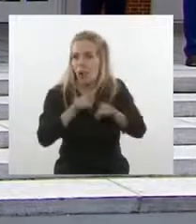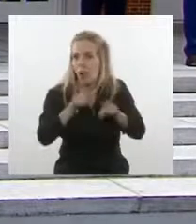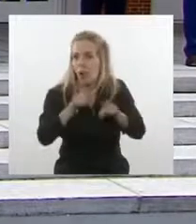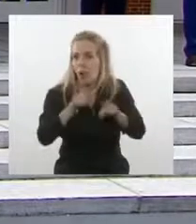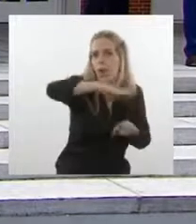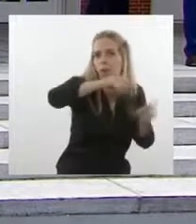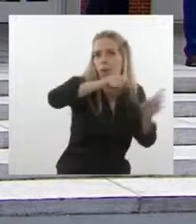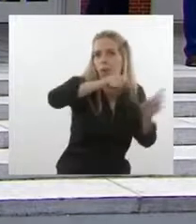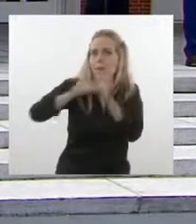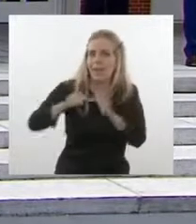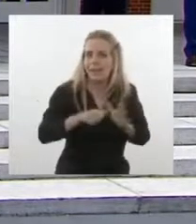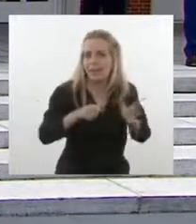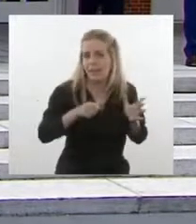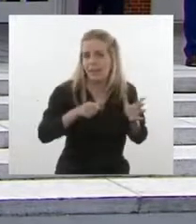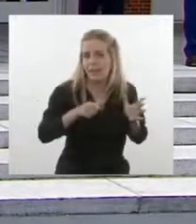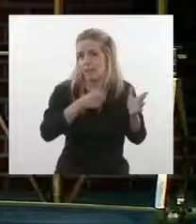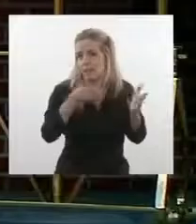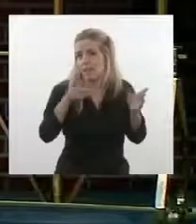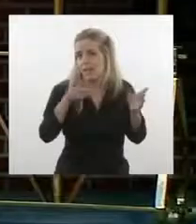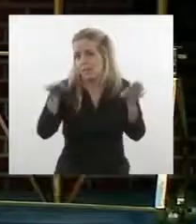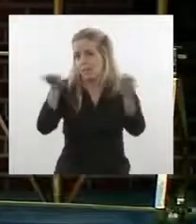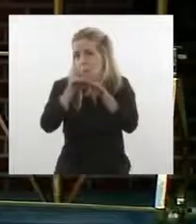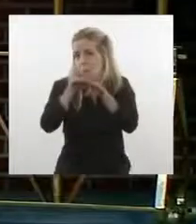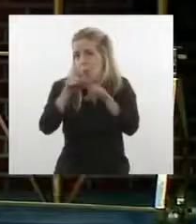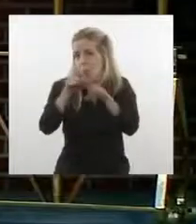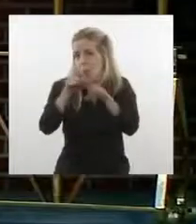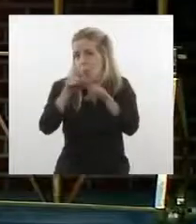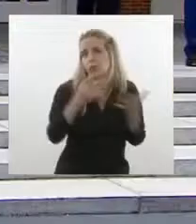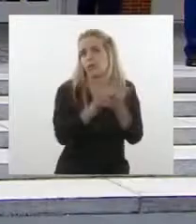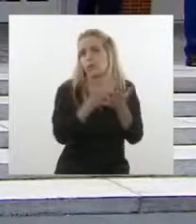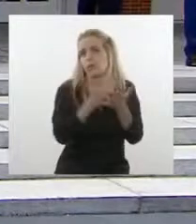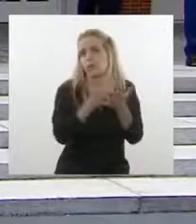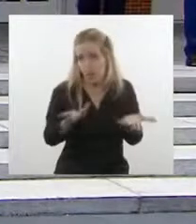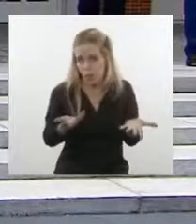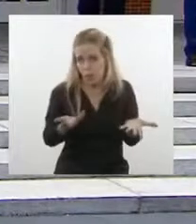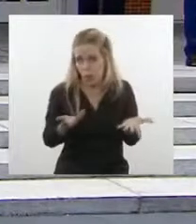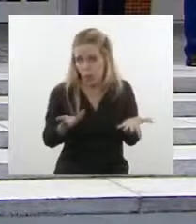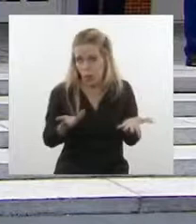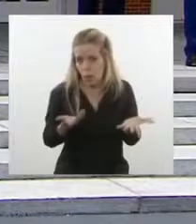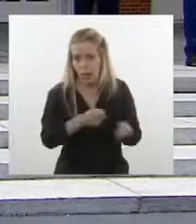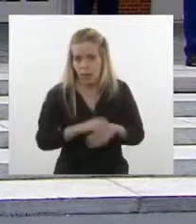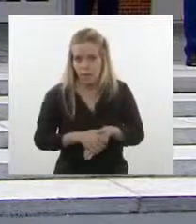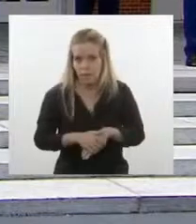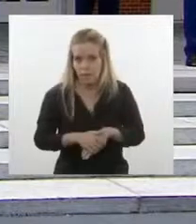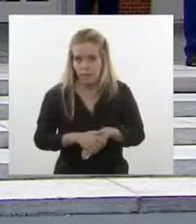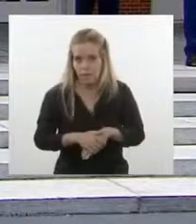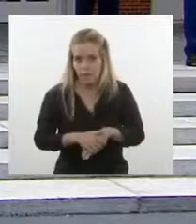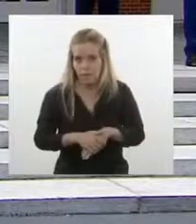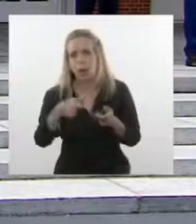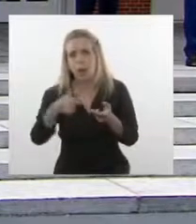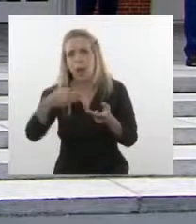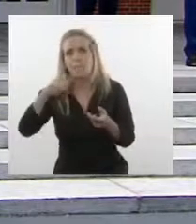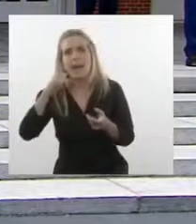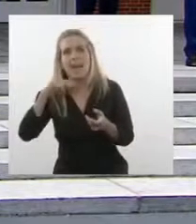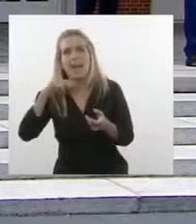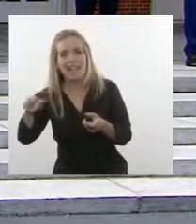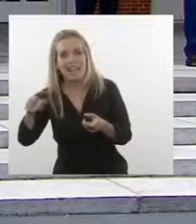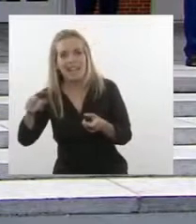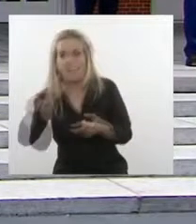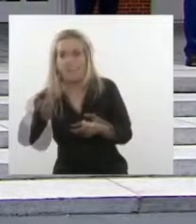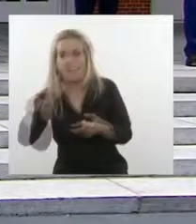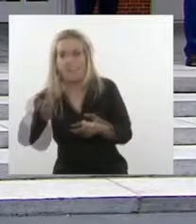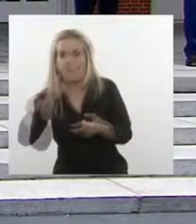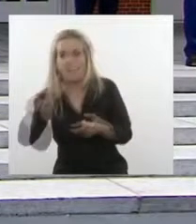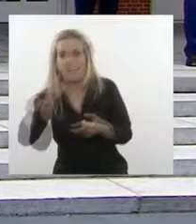sufriendo esta calamidad que es el COVID-19. Sí, hola, buenos días. Soy May Mariño de la Agencia Servimedia. Tenía una pregunta